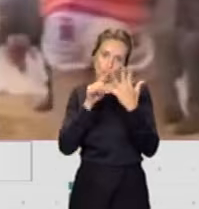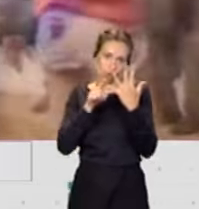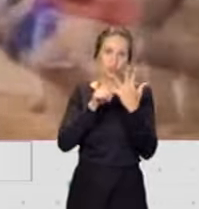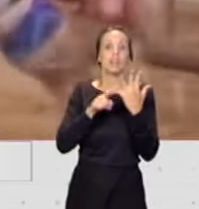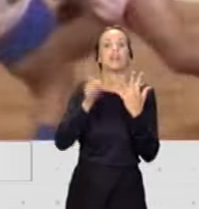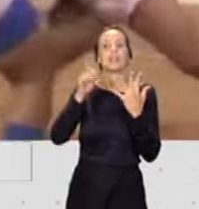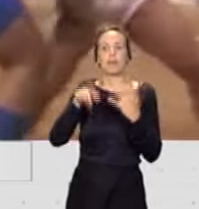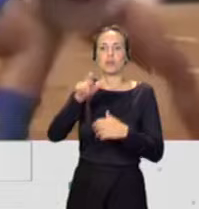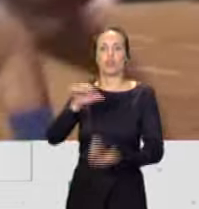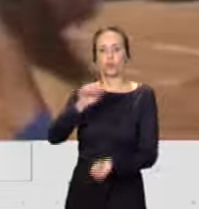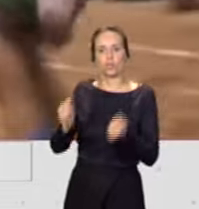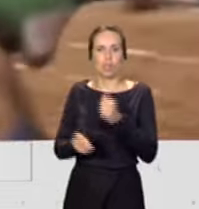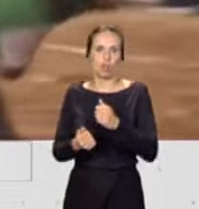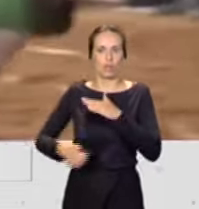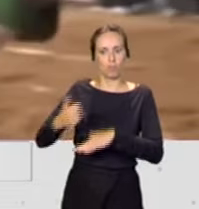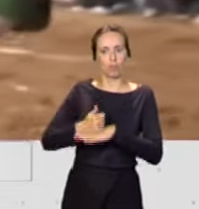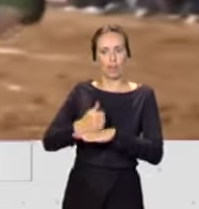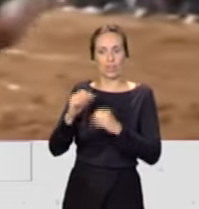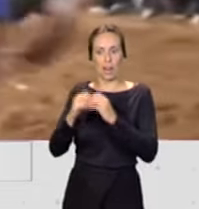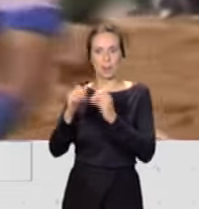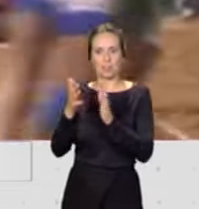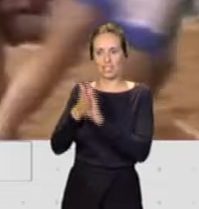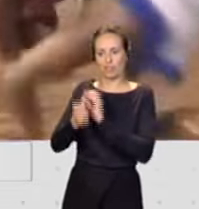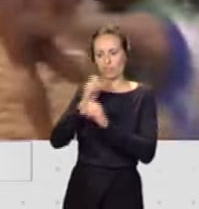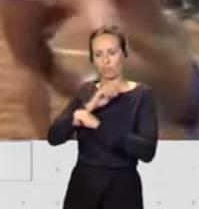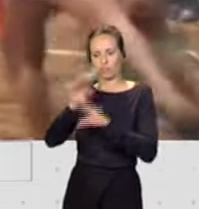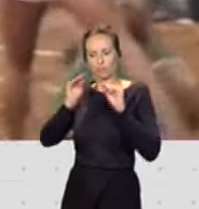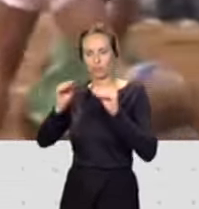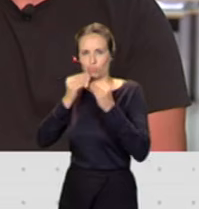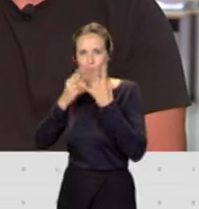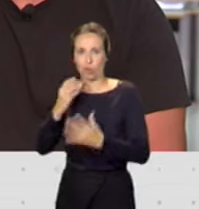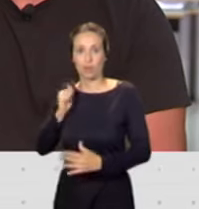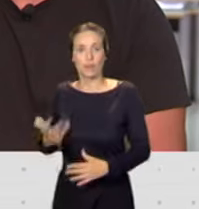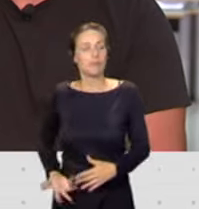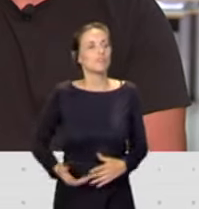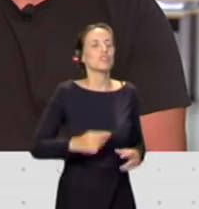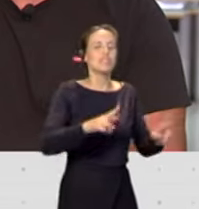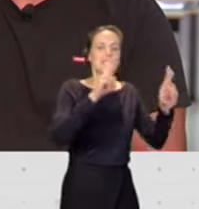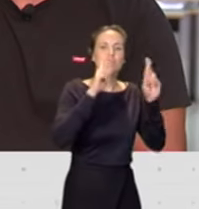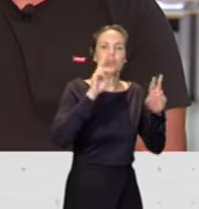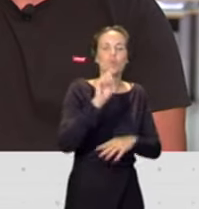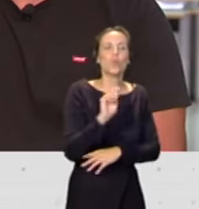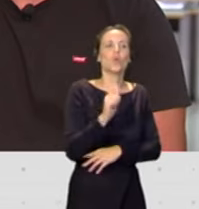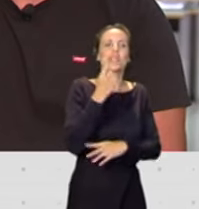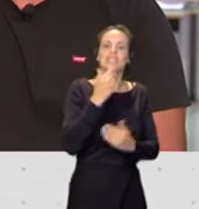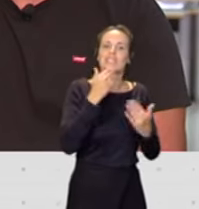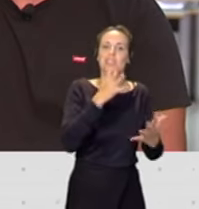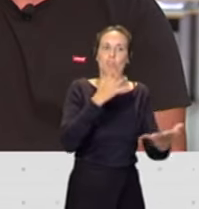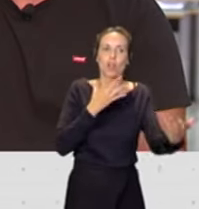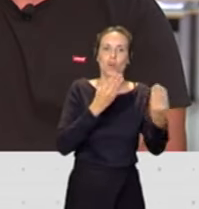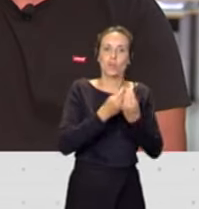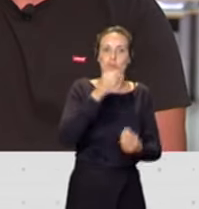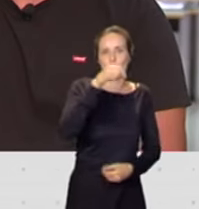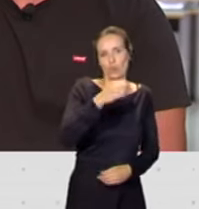al final pues enriquece a esos niños. Que sea un éxito Ricardo Rodríguez, medianito cuarto, muchas gracias por estar con nosotros esta mañana en Buenos Días Canarias.